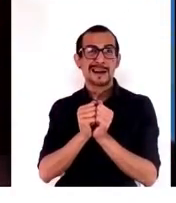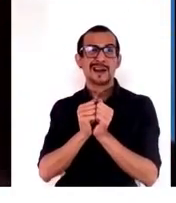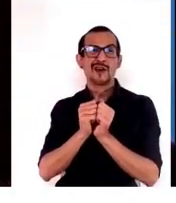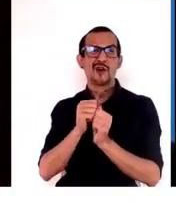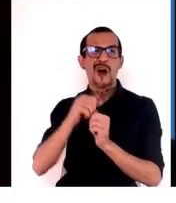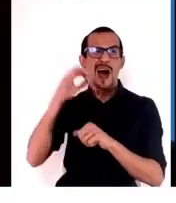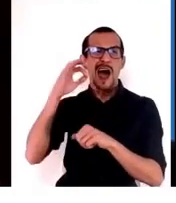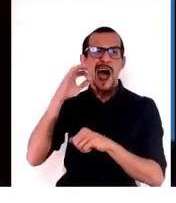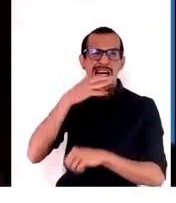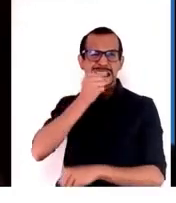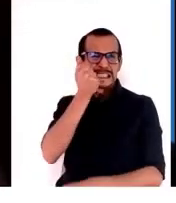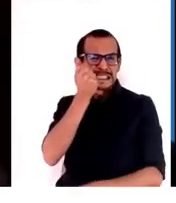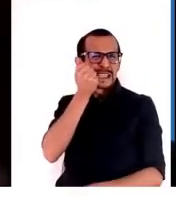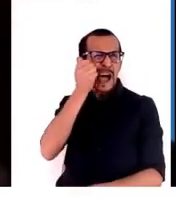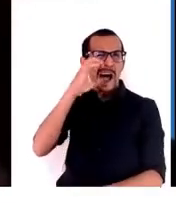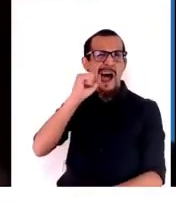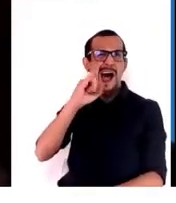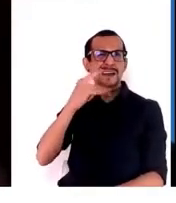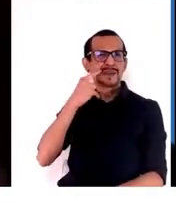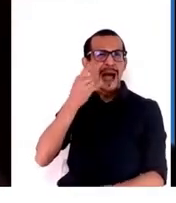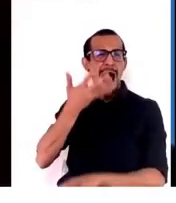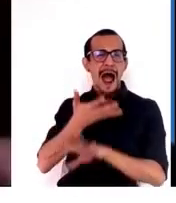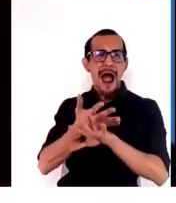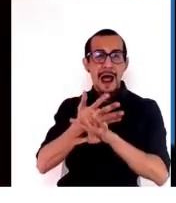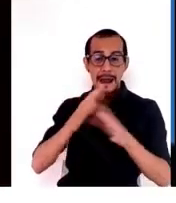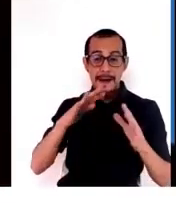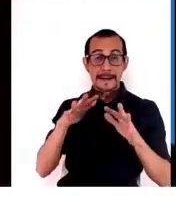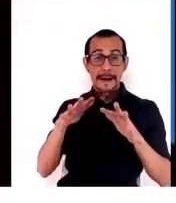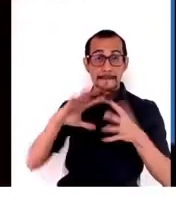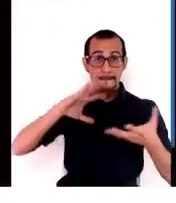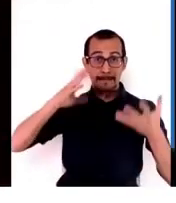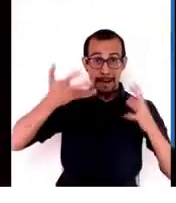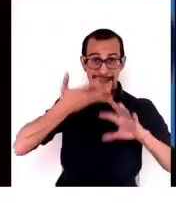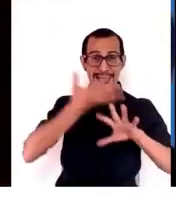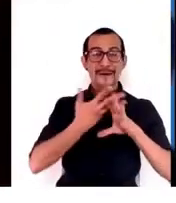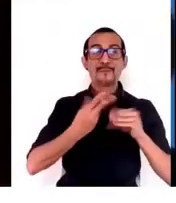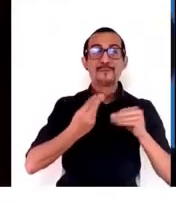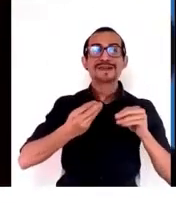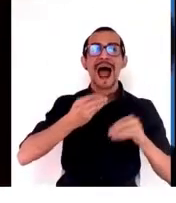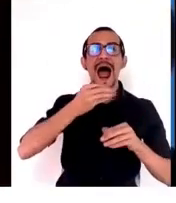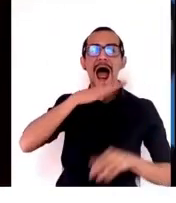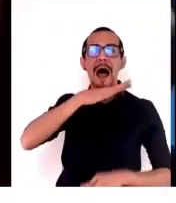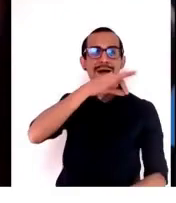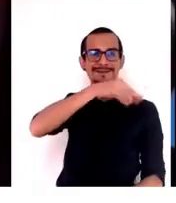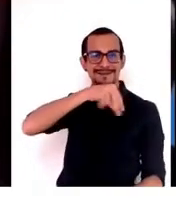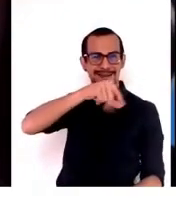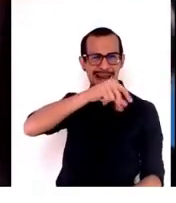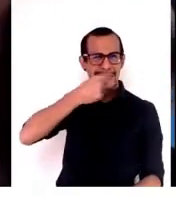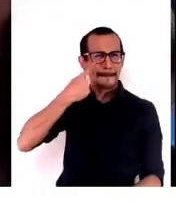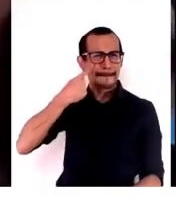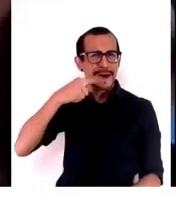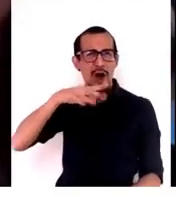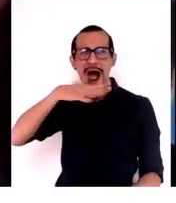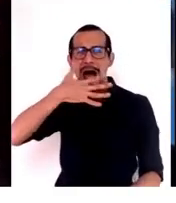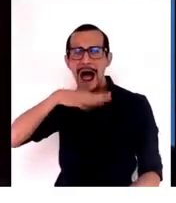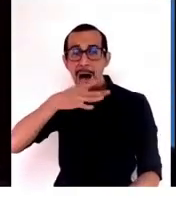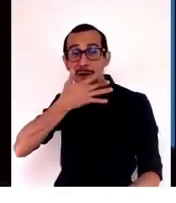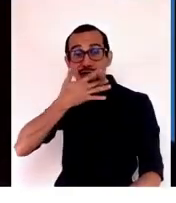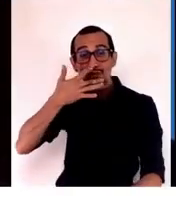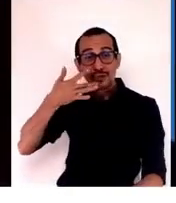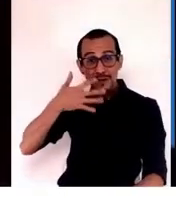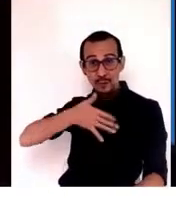planeta tenemos mucha agua salina. Pero no tenemos suficiente agua dulce.